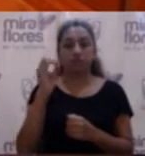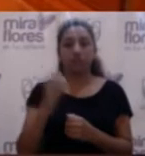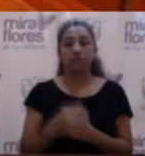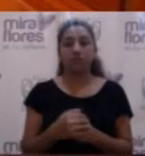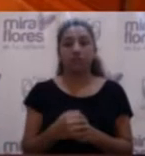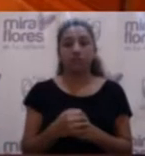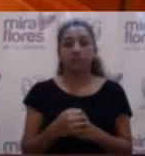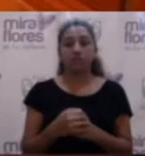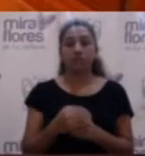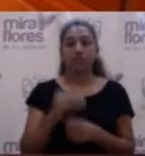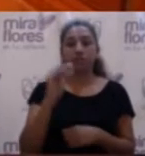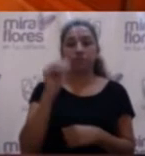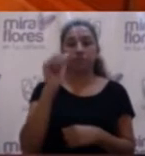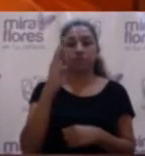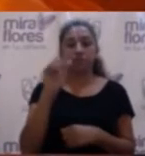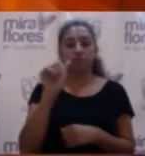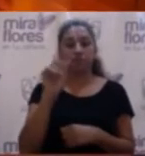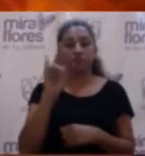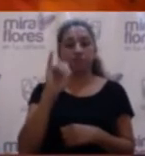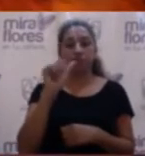señora Valia Barak Pastor.